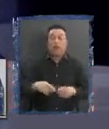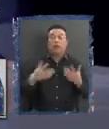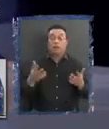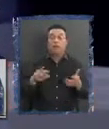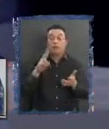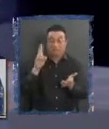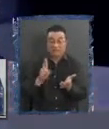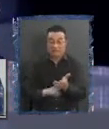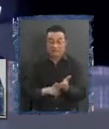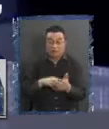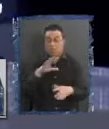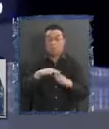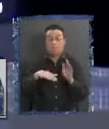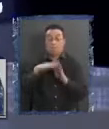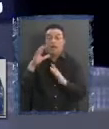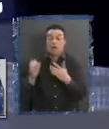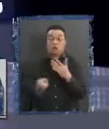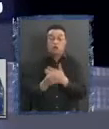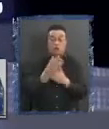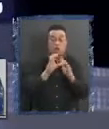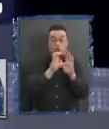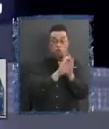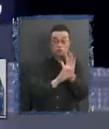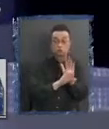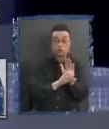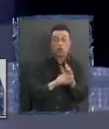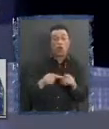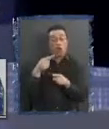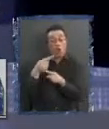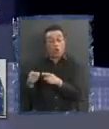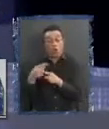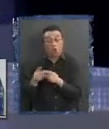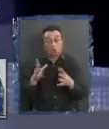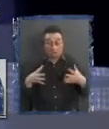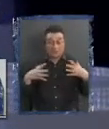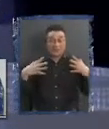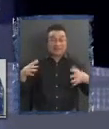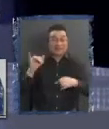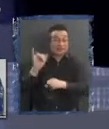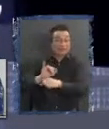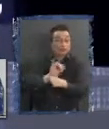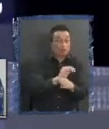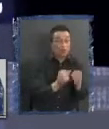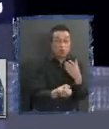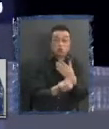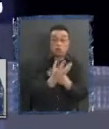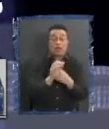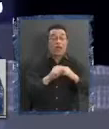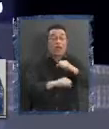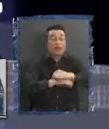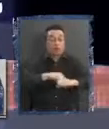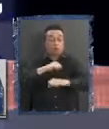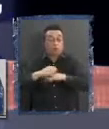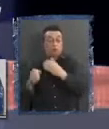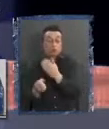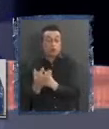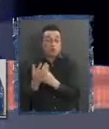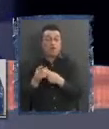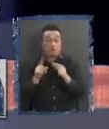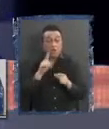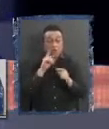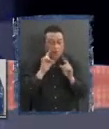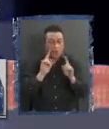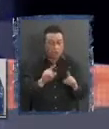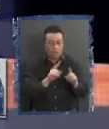es lo más nuevo de la Constitución, porque las otras, no es que creen grandes instituciones nuevas, son más o menos... Como estructuras nuevas, claro. Son estructuras las que ya existen, que tienen